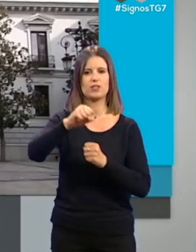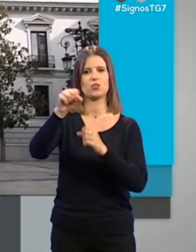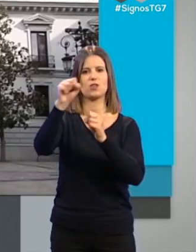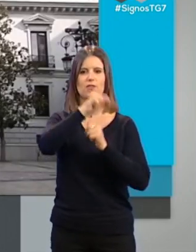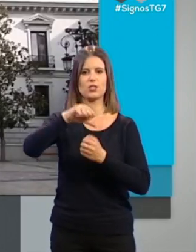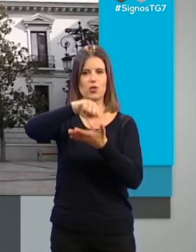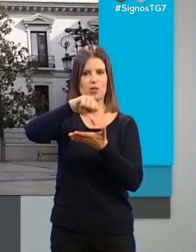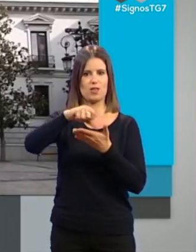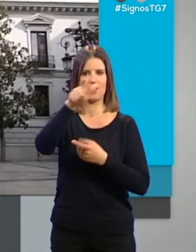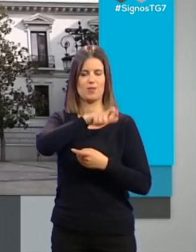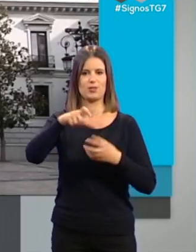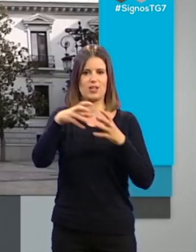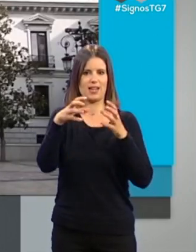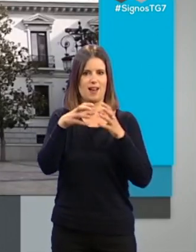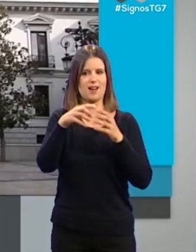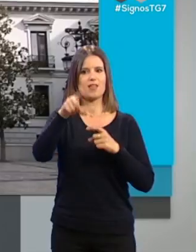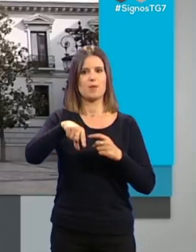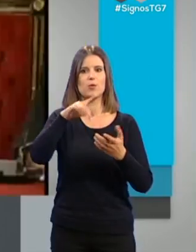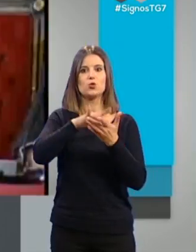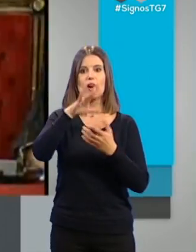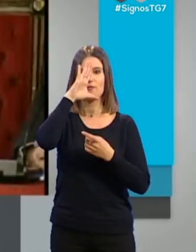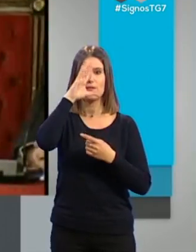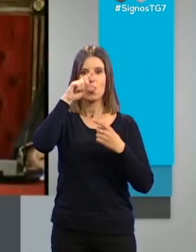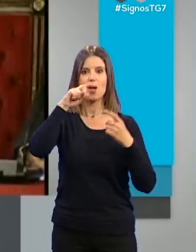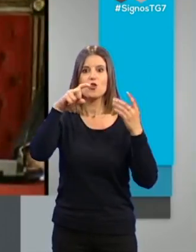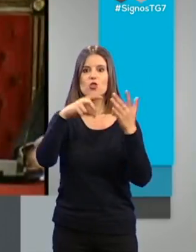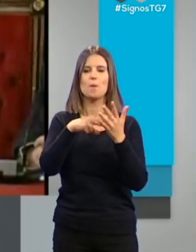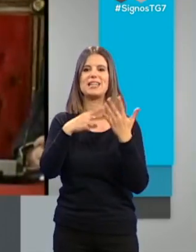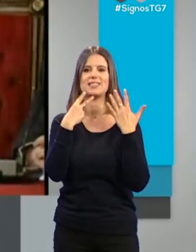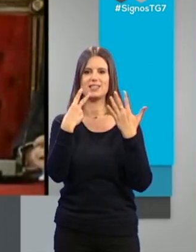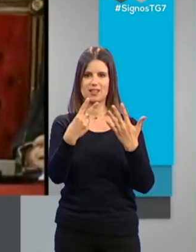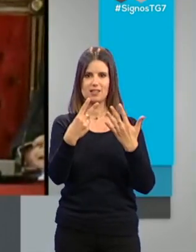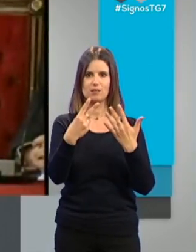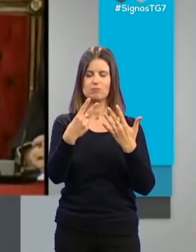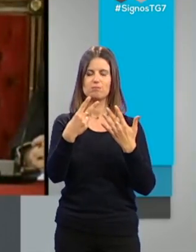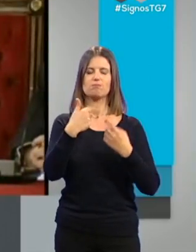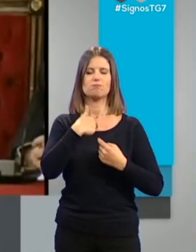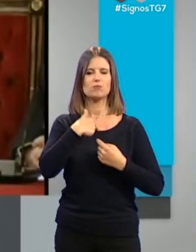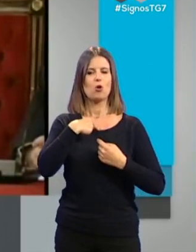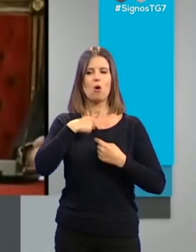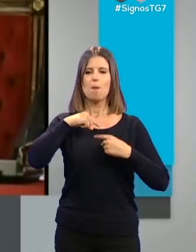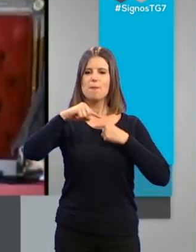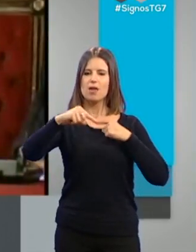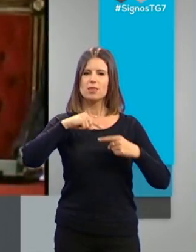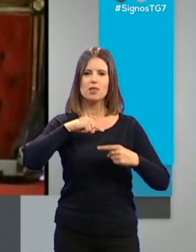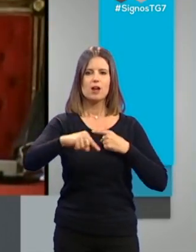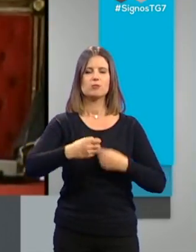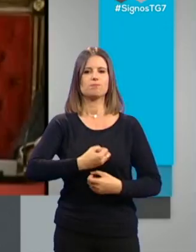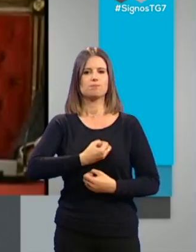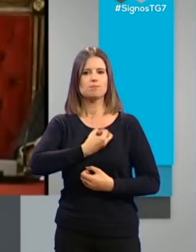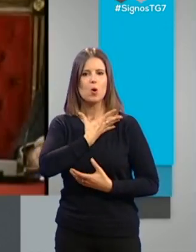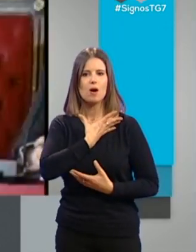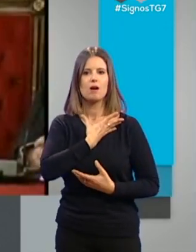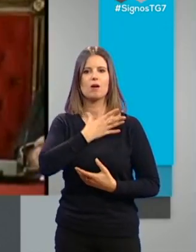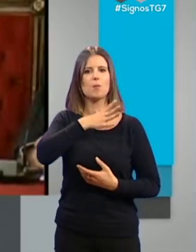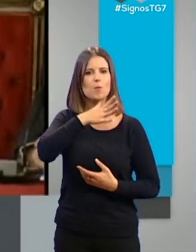ciudad de Granada en febrero de 2007. Interpreto como un mandato apasionante, como un